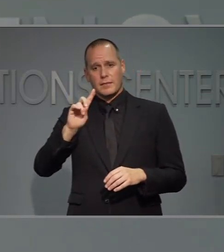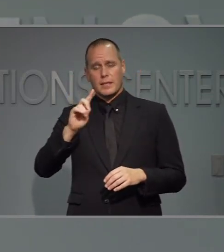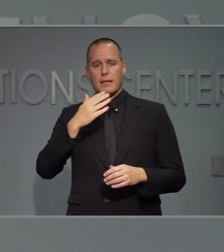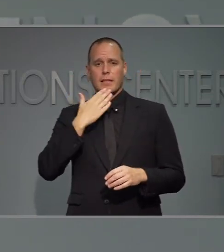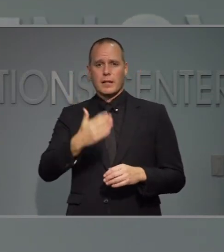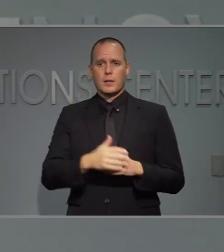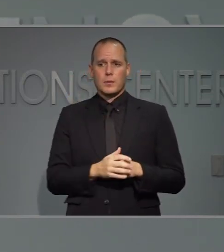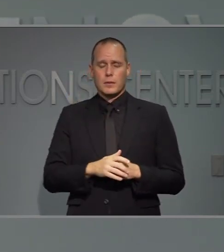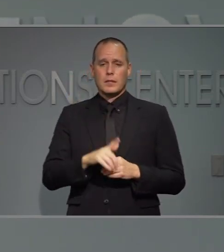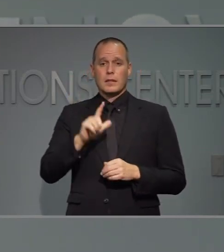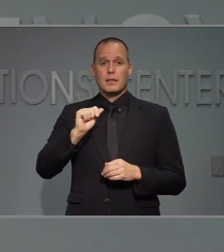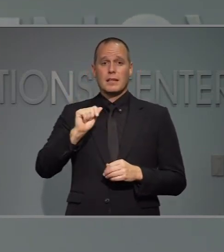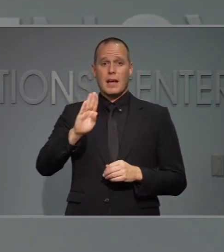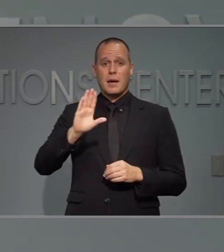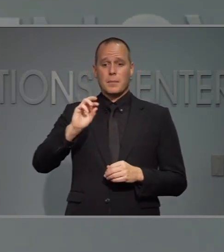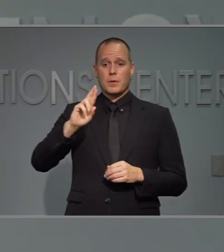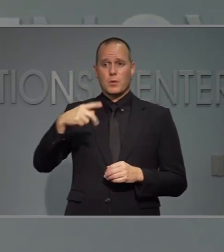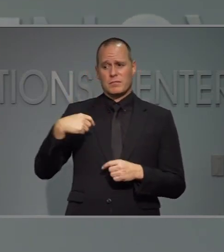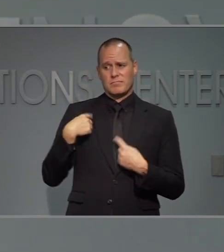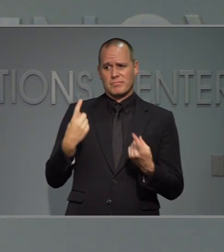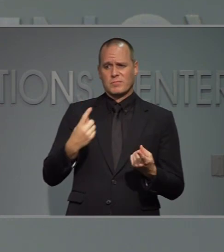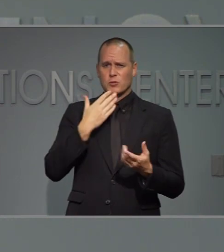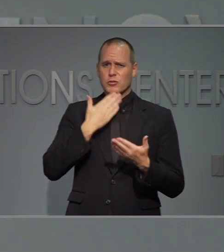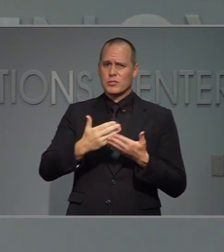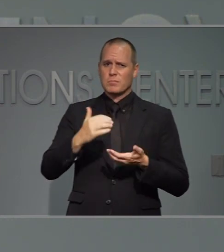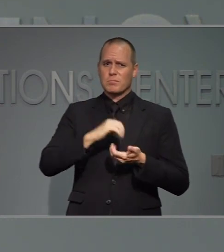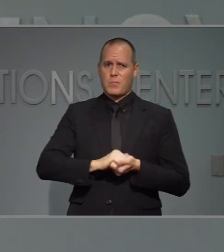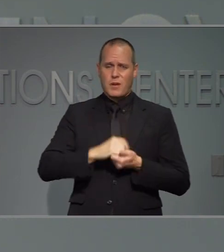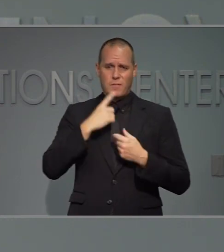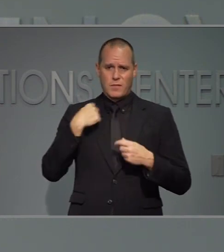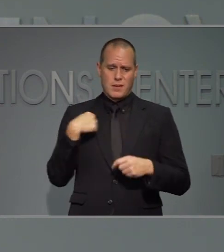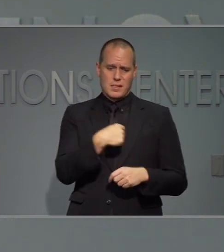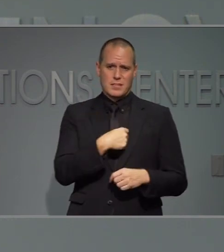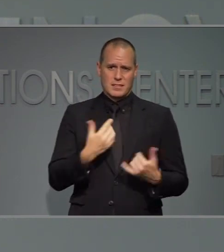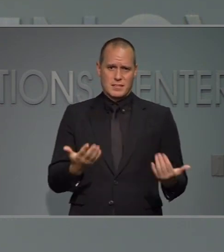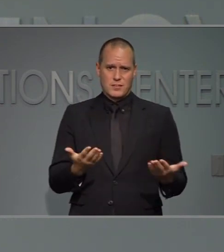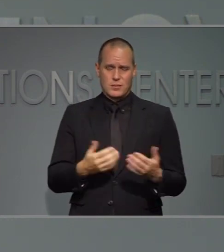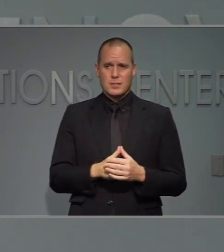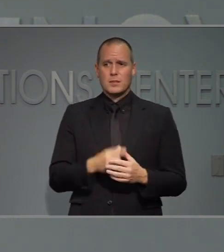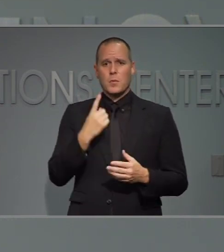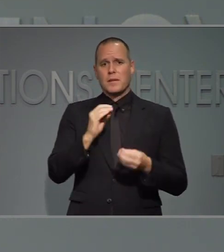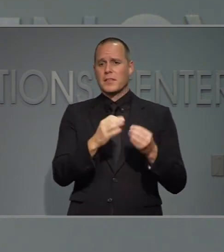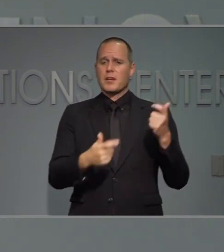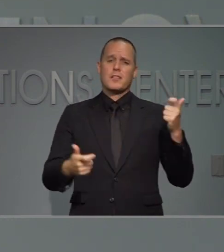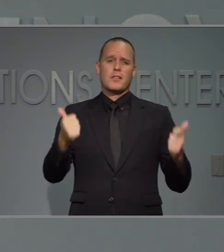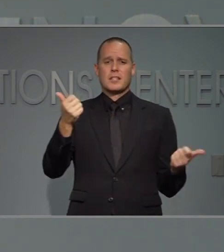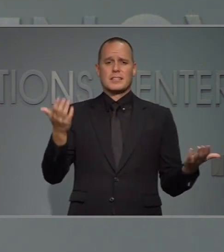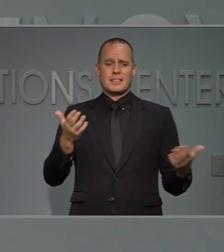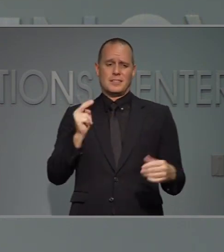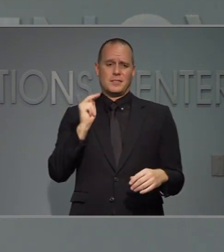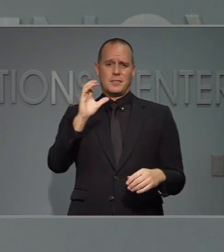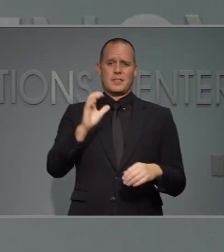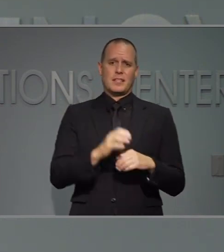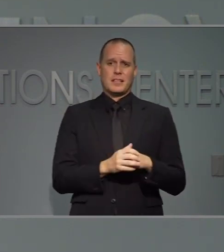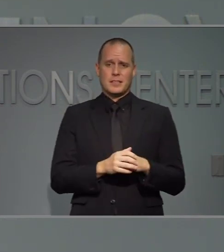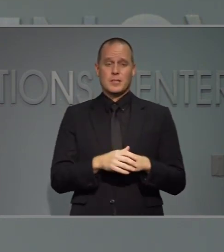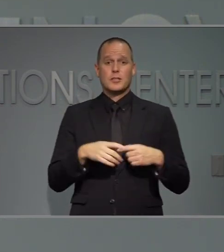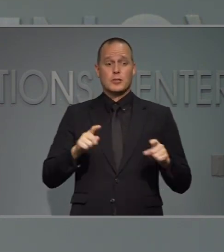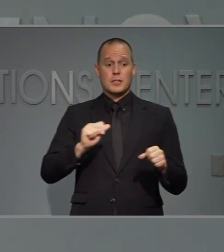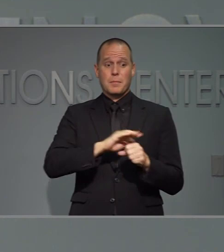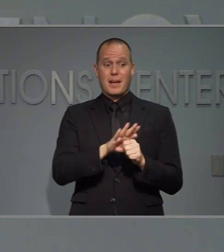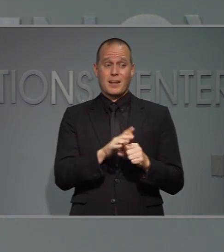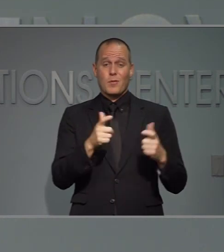gracias por la pregunta. La ha sido muy buen aliado para nosotros en este estado ellos tienen uno de los laboratorios más grandes